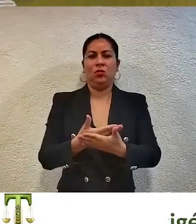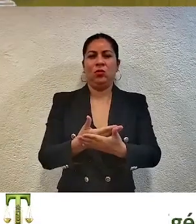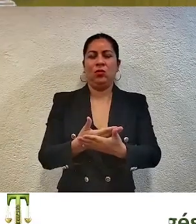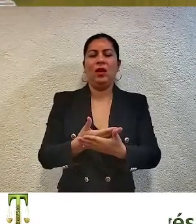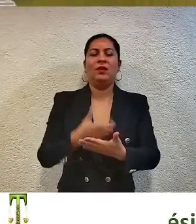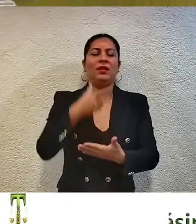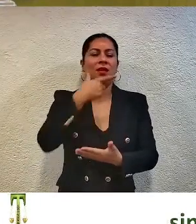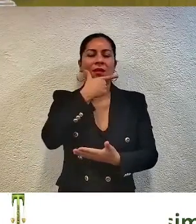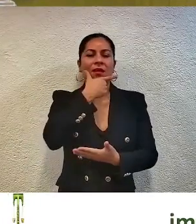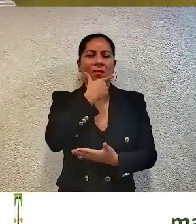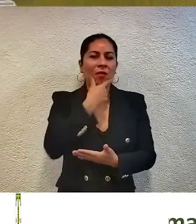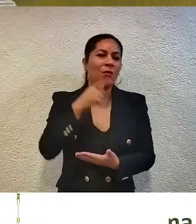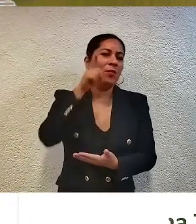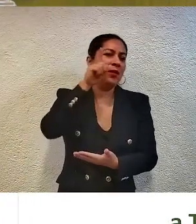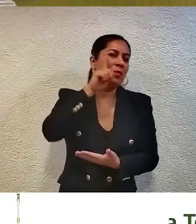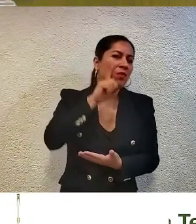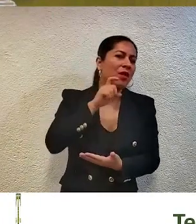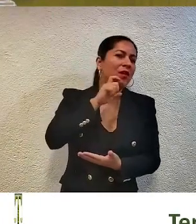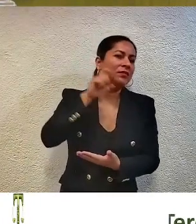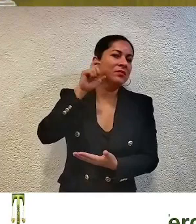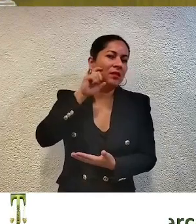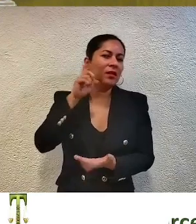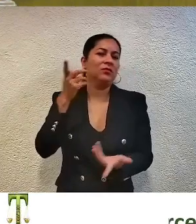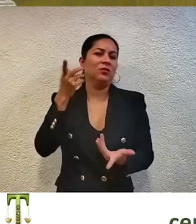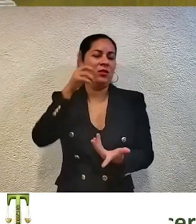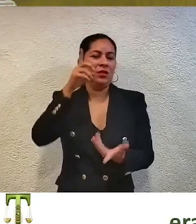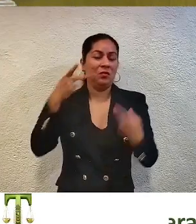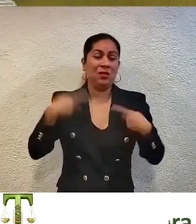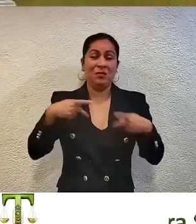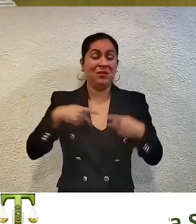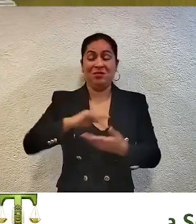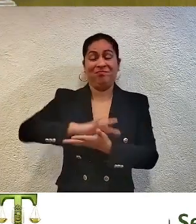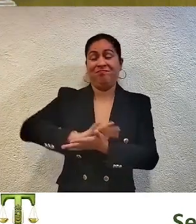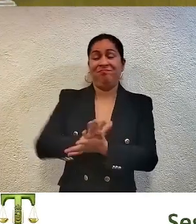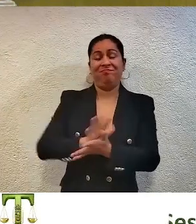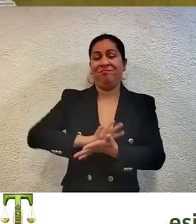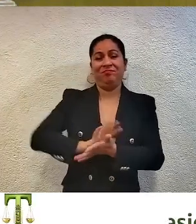pertenecer o ser preferencial una persona resulta discriminatorio.